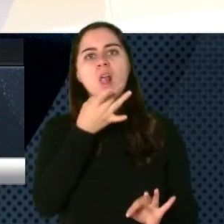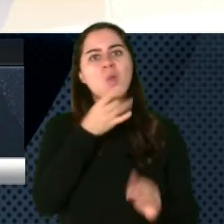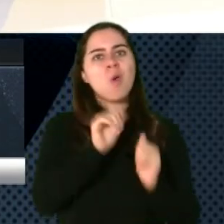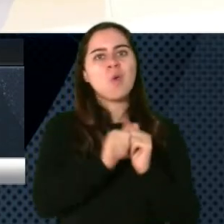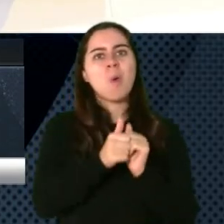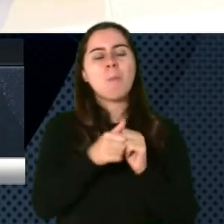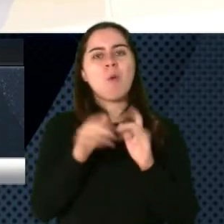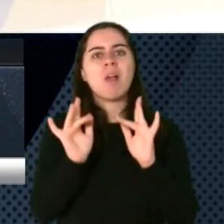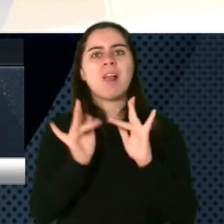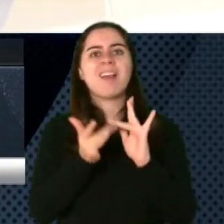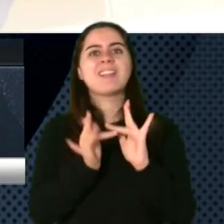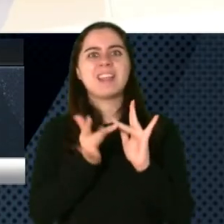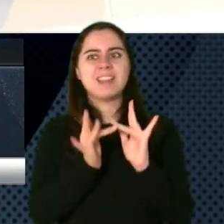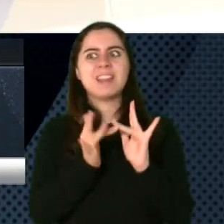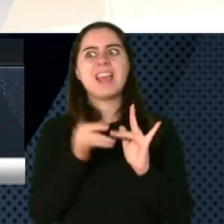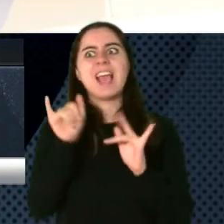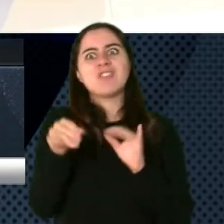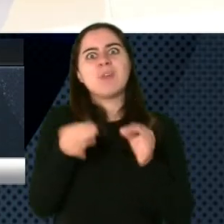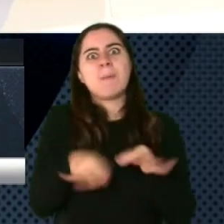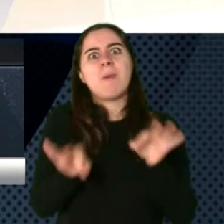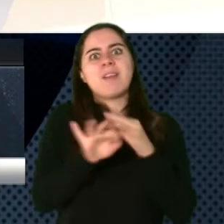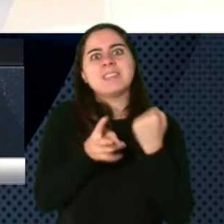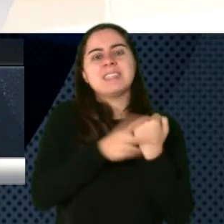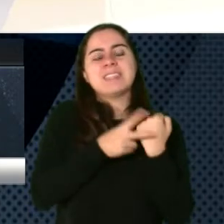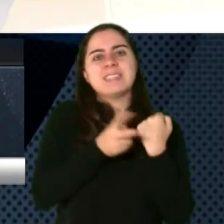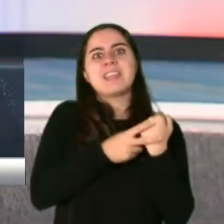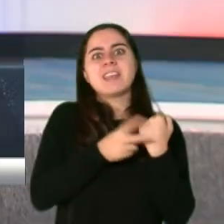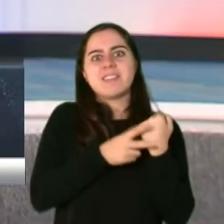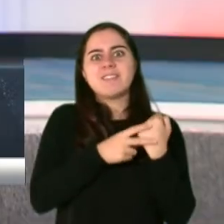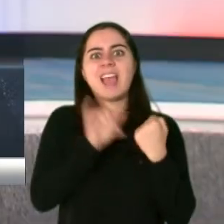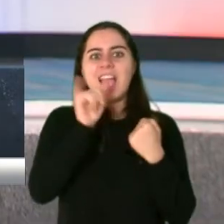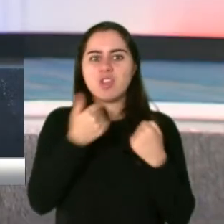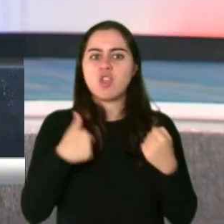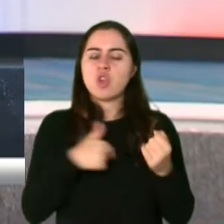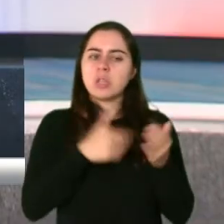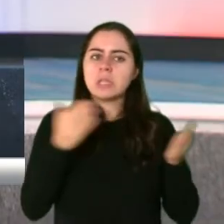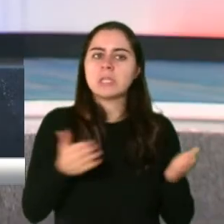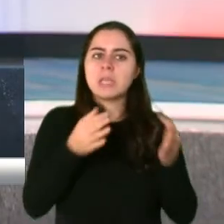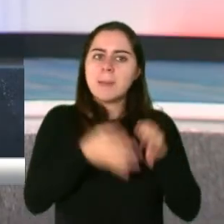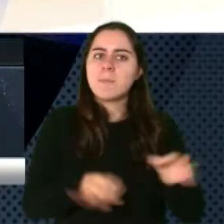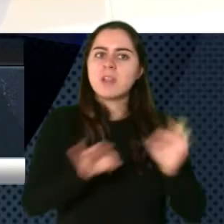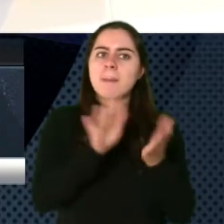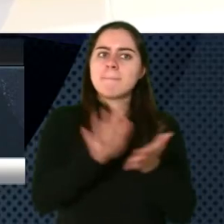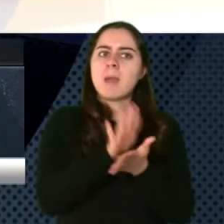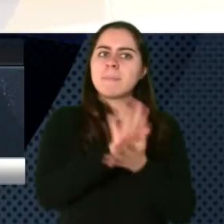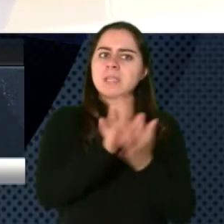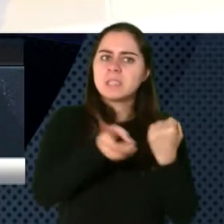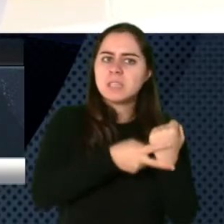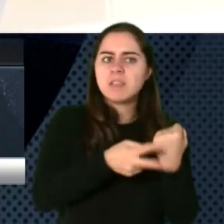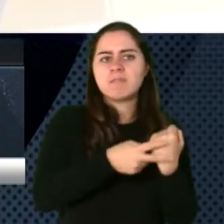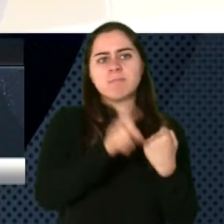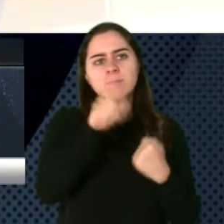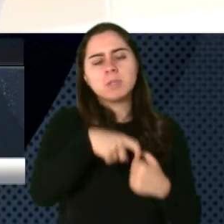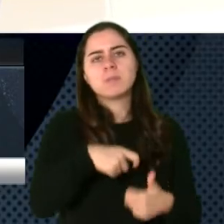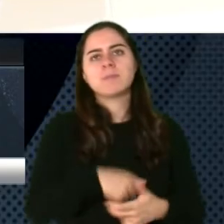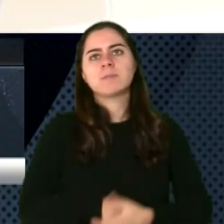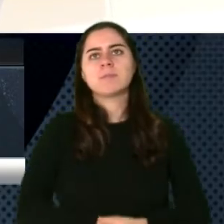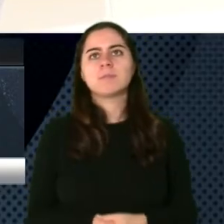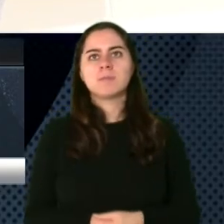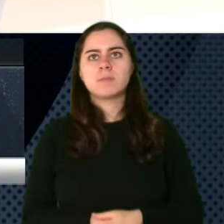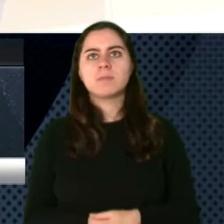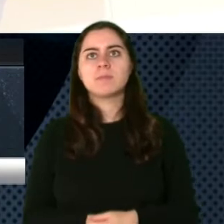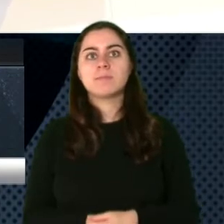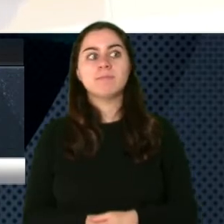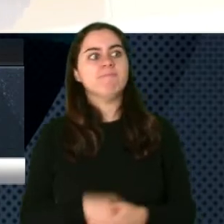públicas. Así que eso es lo que estamos exhortando a la población. Qué interesante que nos haya traído este tema, pero nos gustaría aprovechar, ya que lo